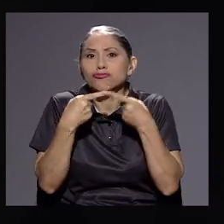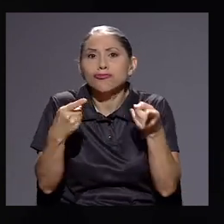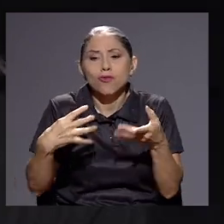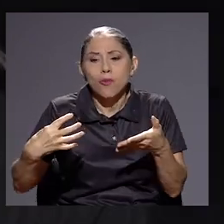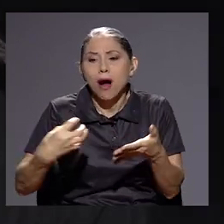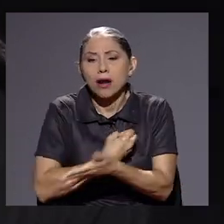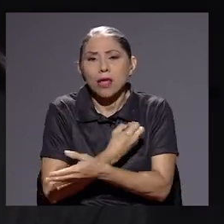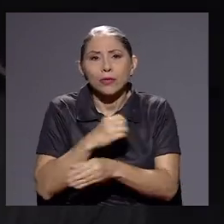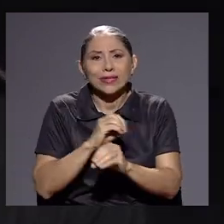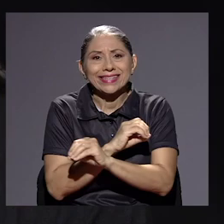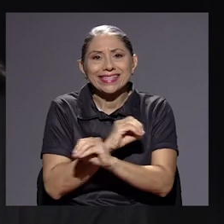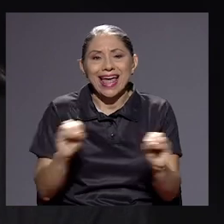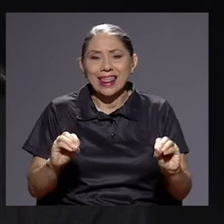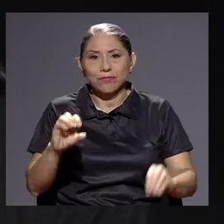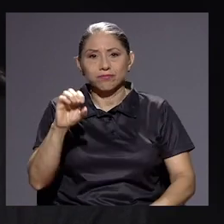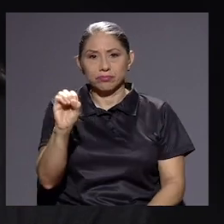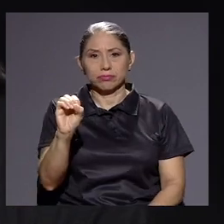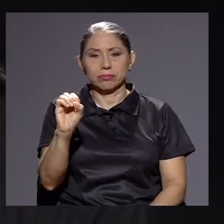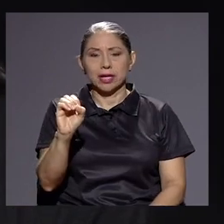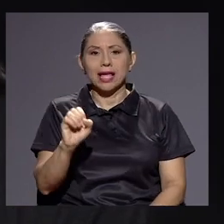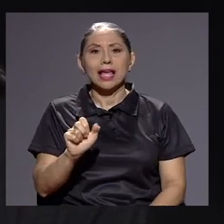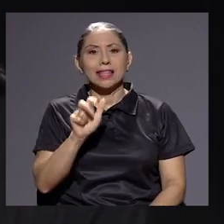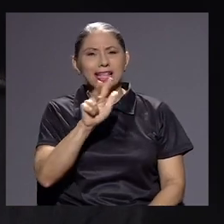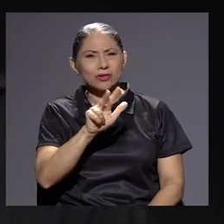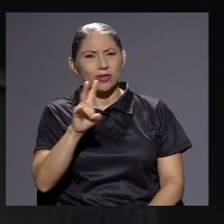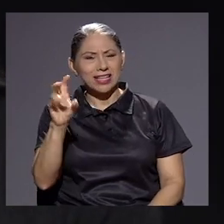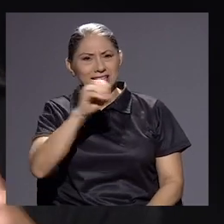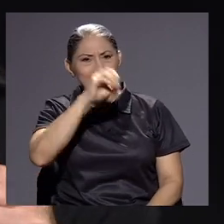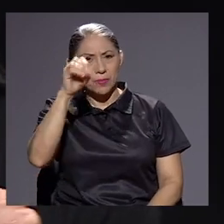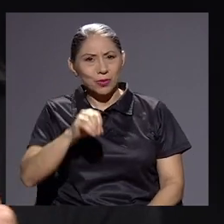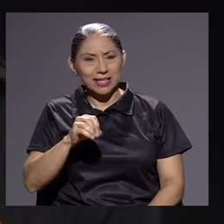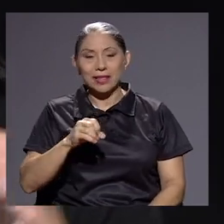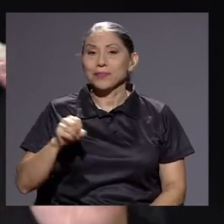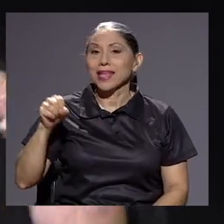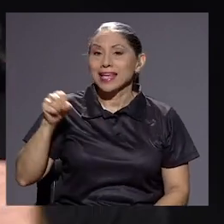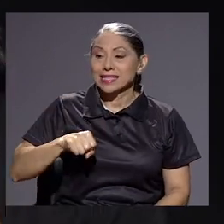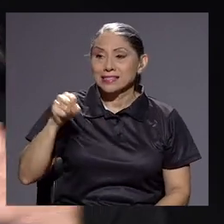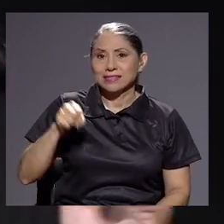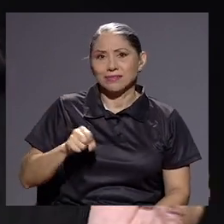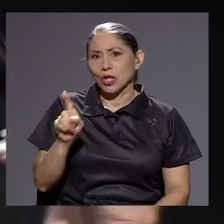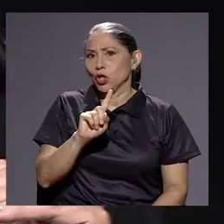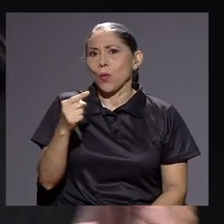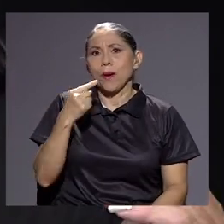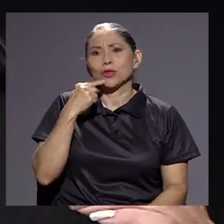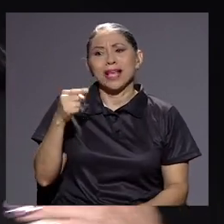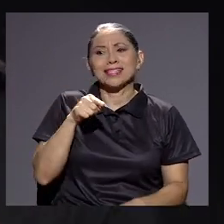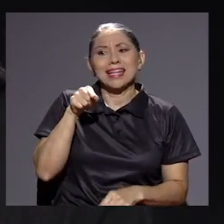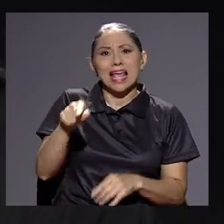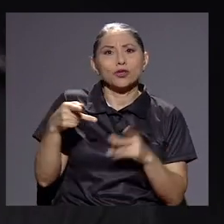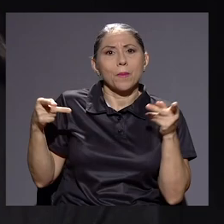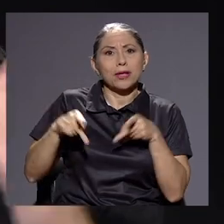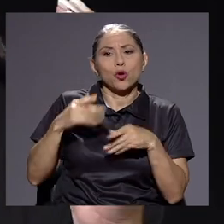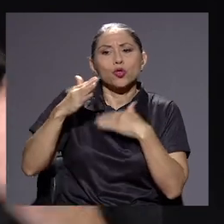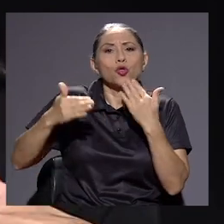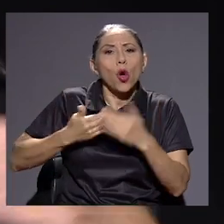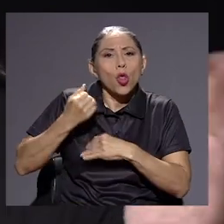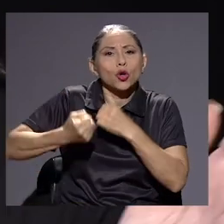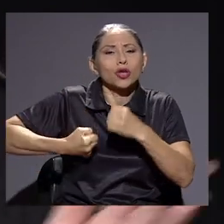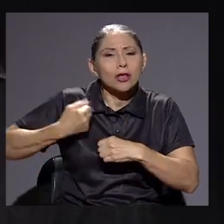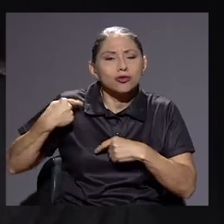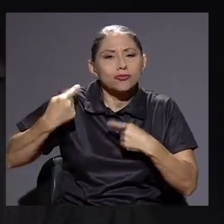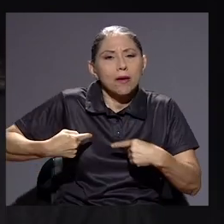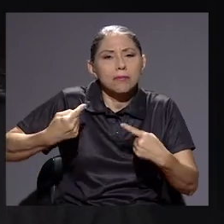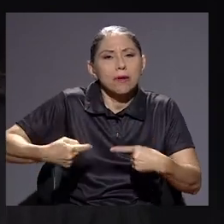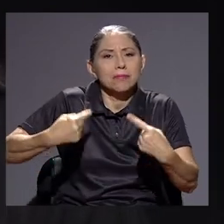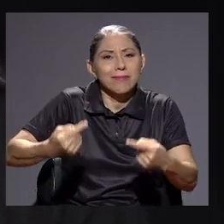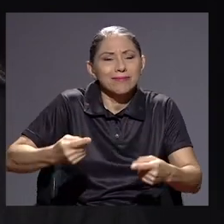Del restante exactamente. un 37%. No vamos a decir que ha sido, ¿verdad?, todos los años. Así es. Sino que ha sido,